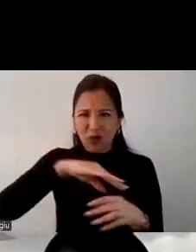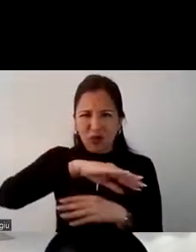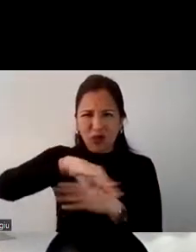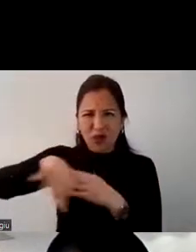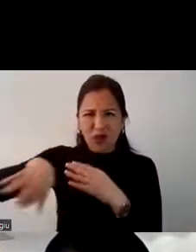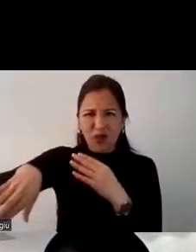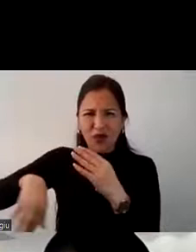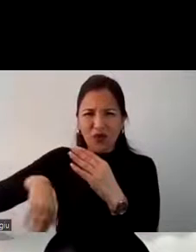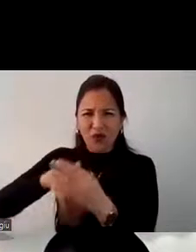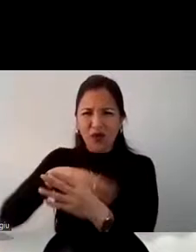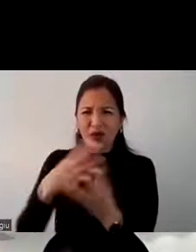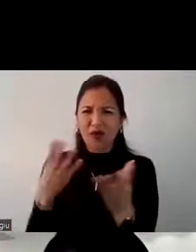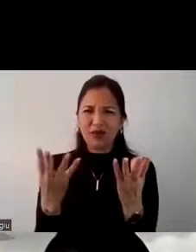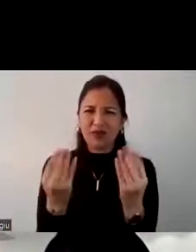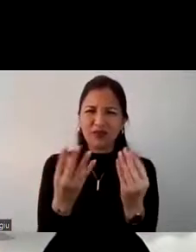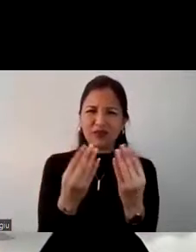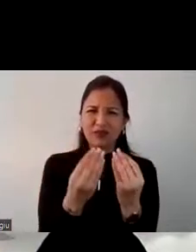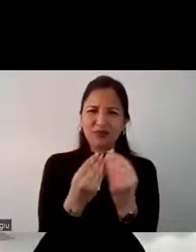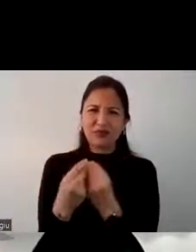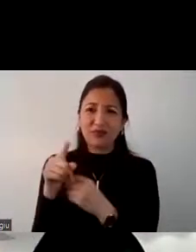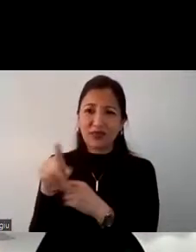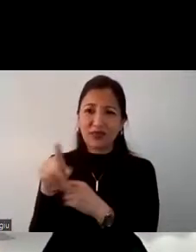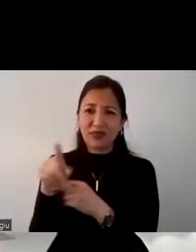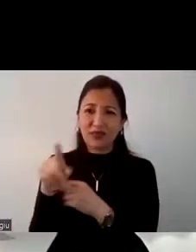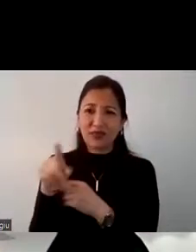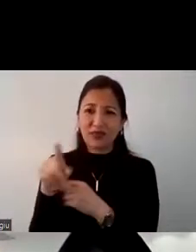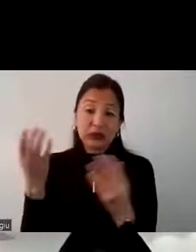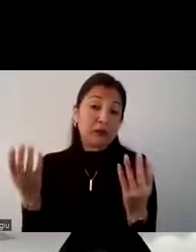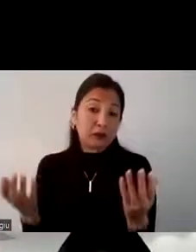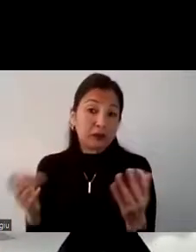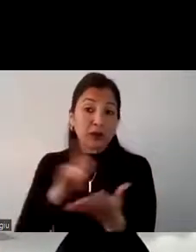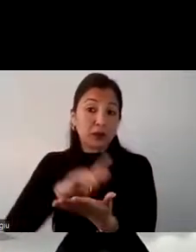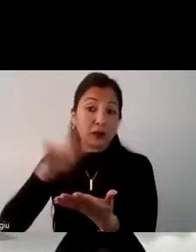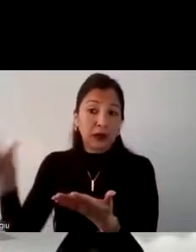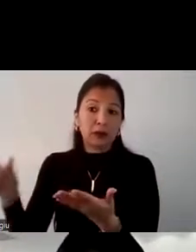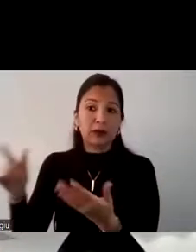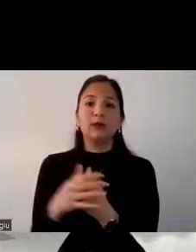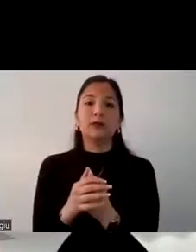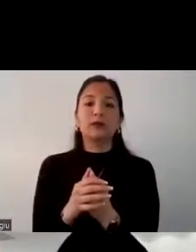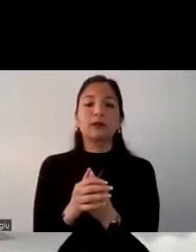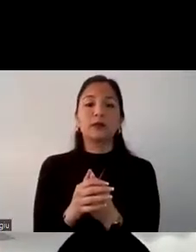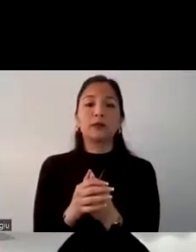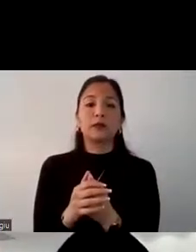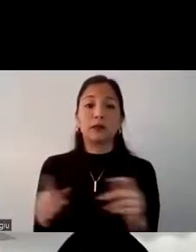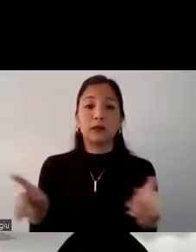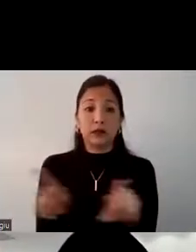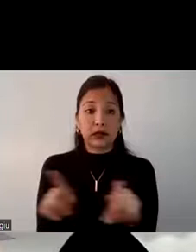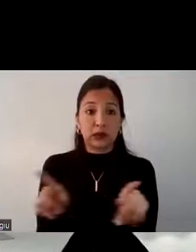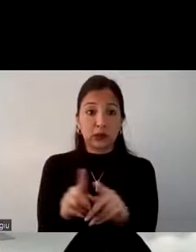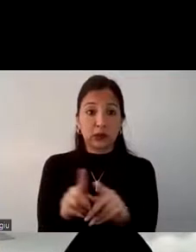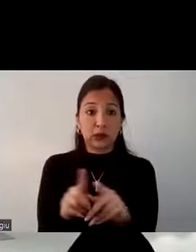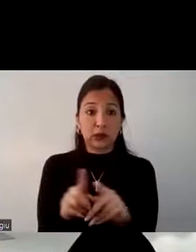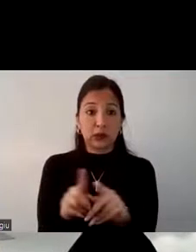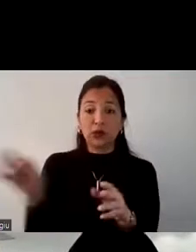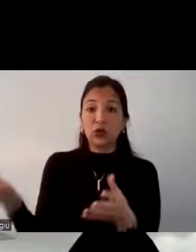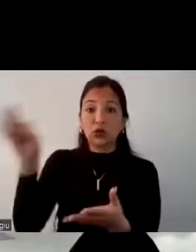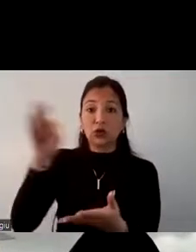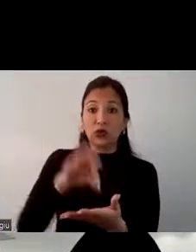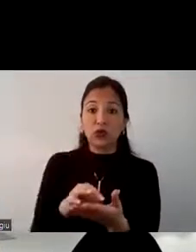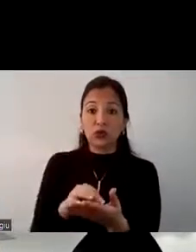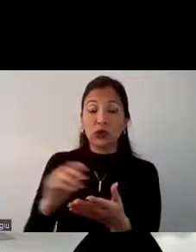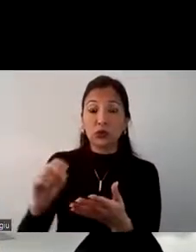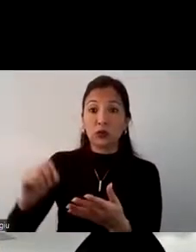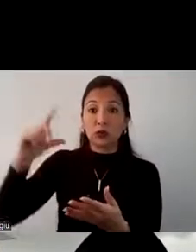actividades y todos los recursos que ellos están buscando para un viaje al exterior de igual modo a ellos se les suma entre las mayores